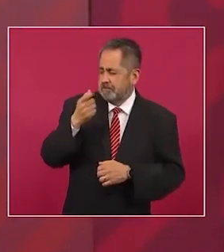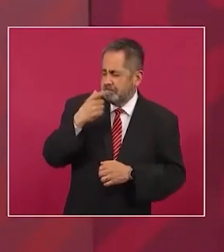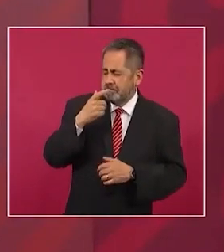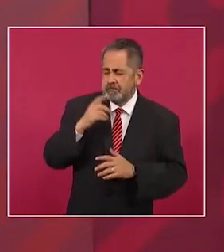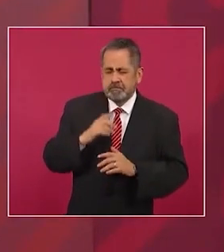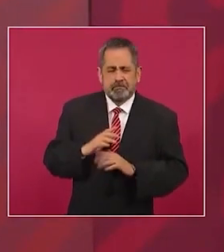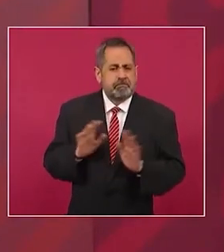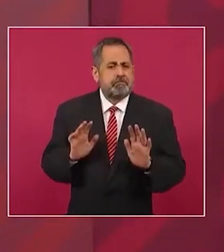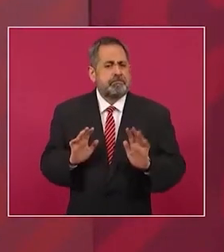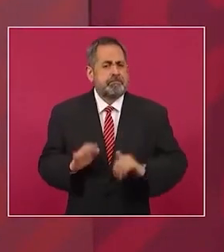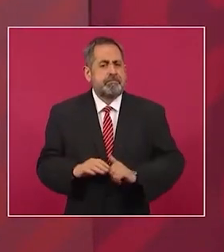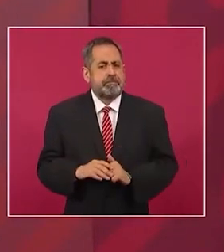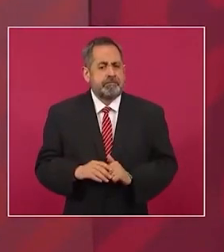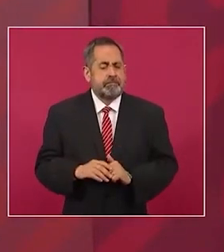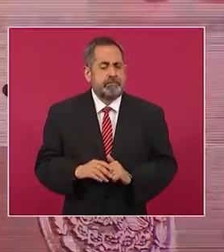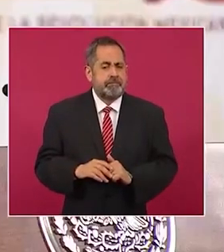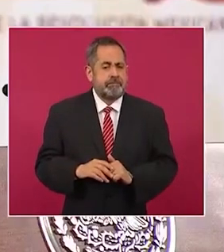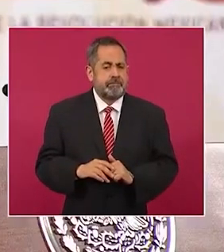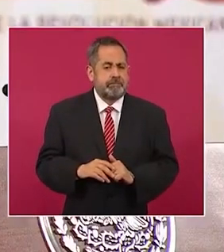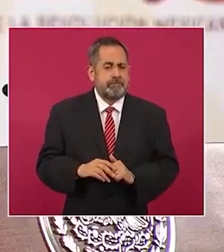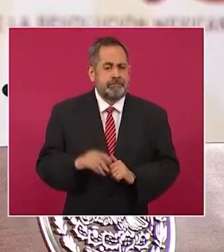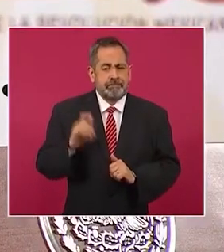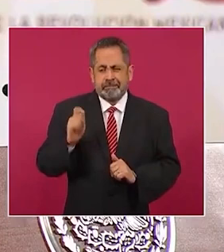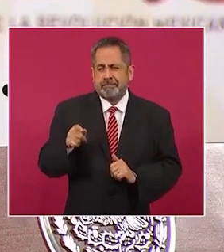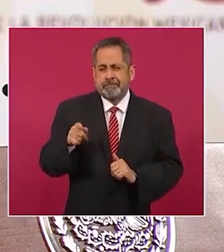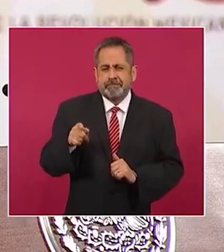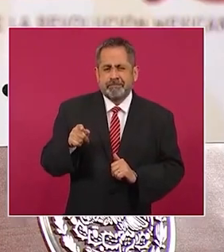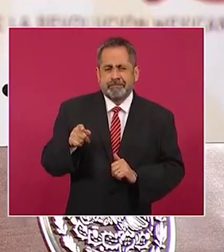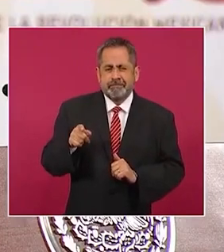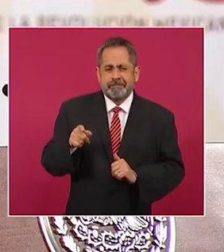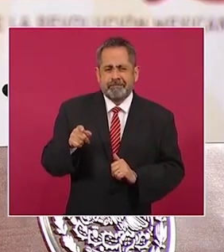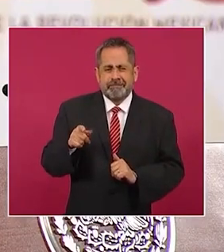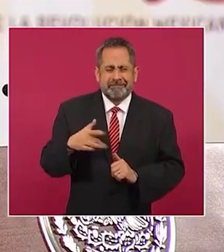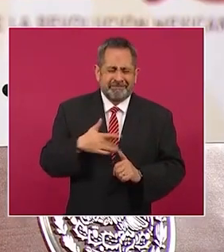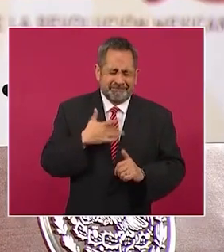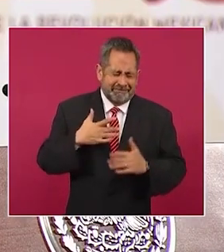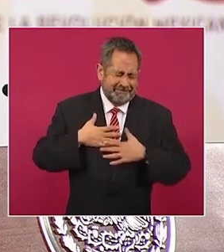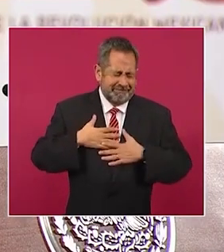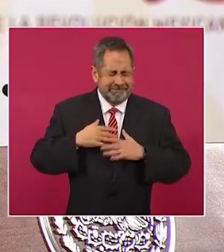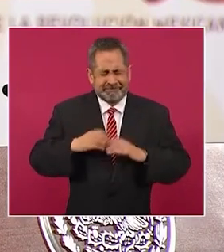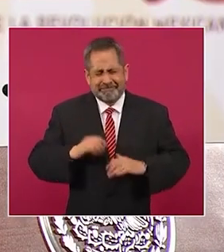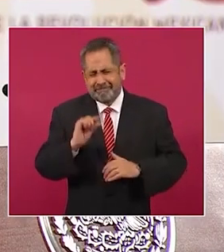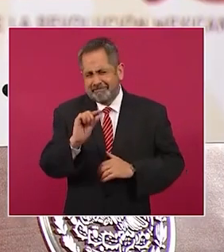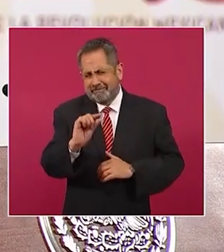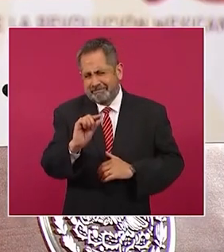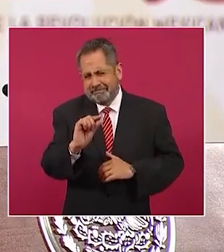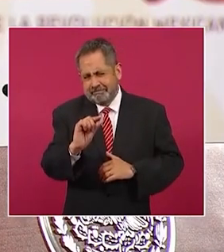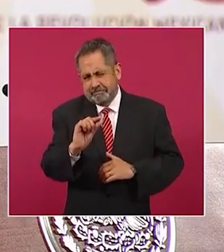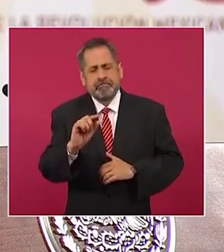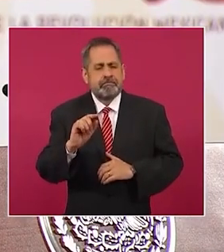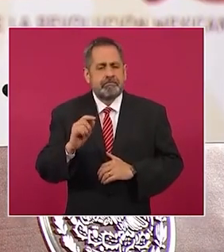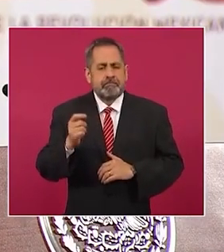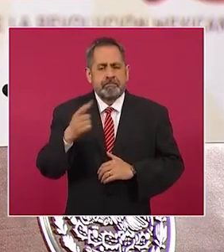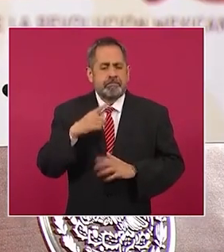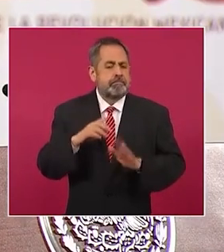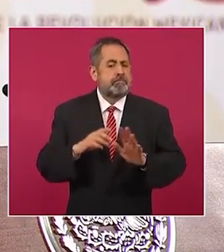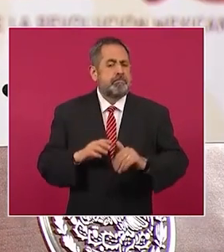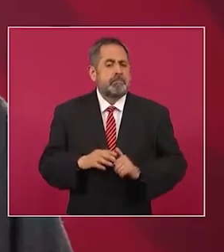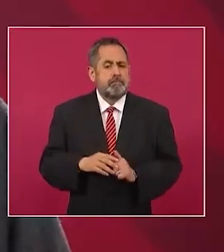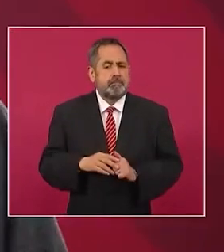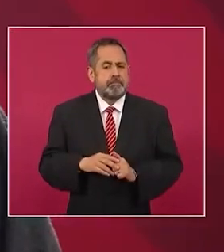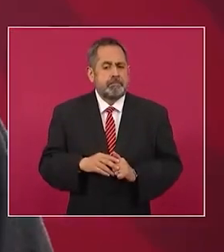Cuando tuve un poco de malestar, no quise